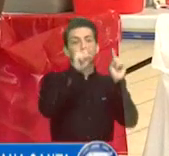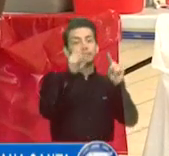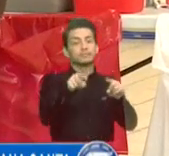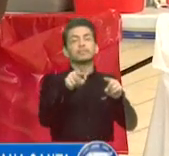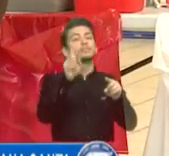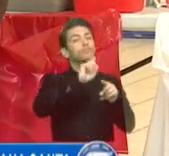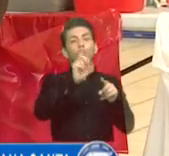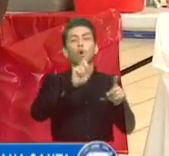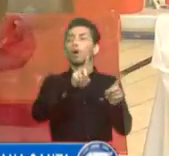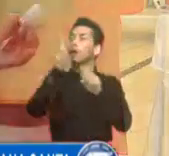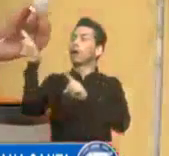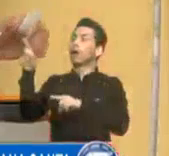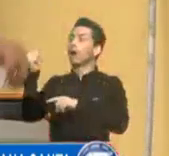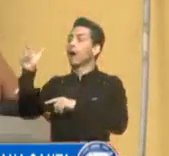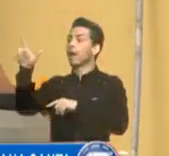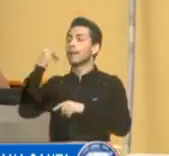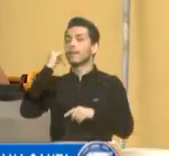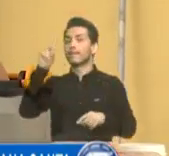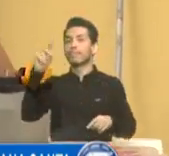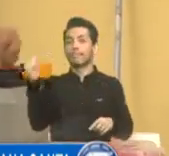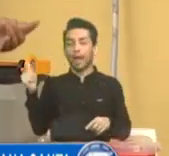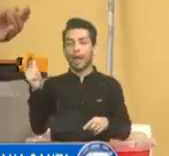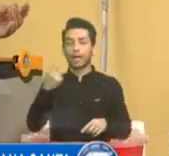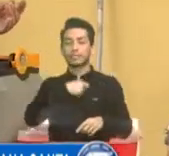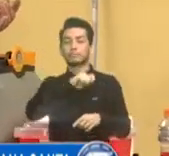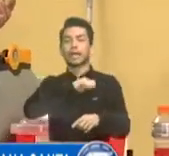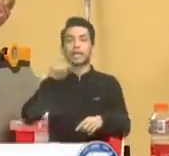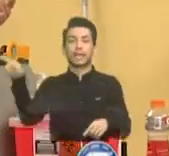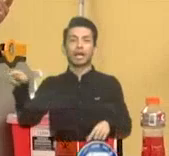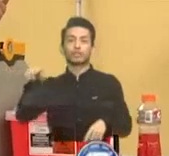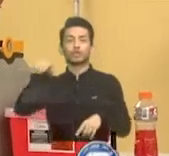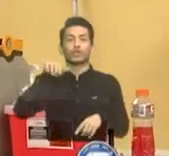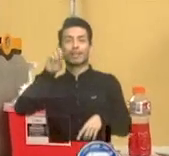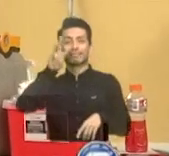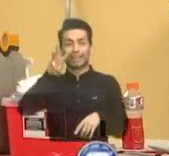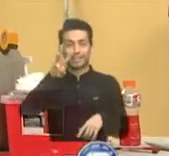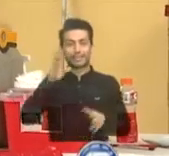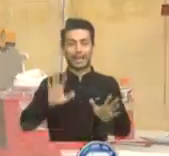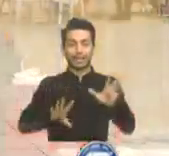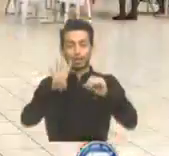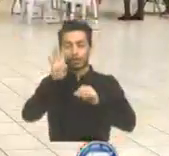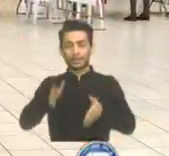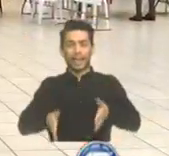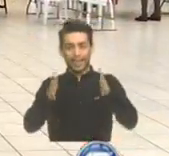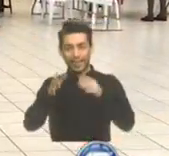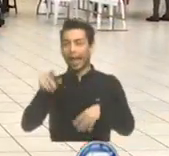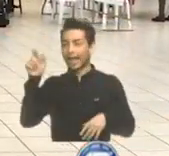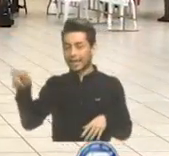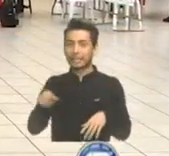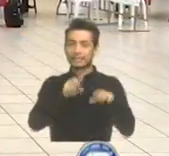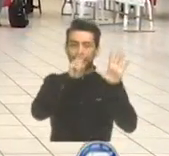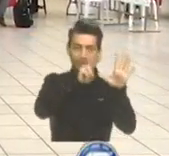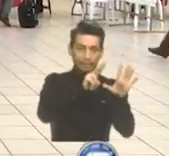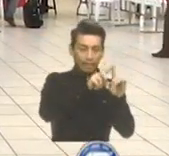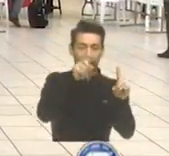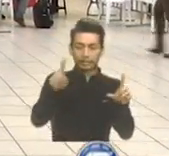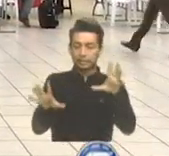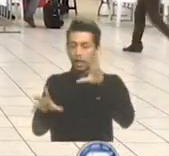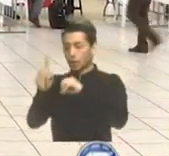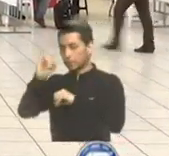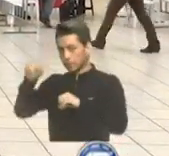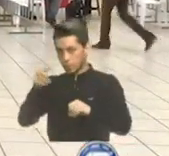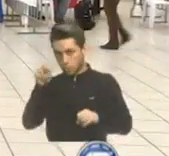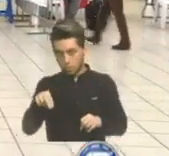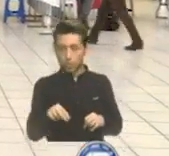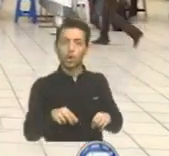España, situado en la 14 calle de la Zona 3 de la Ciudad de Guatemala, del 7 al 11 de junio. El horario de vacunación será desde las